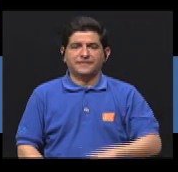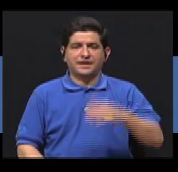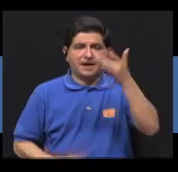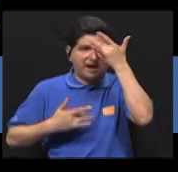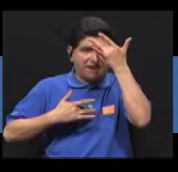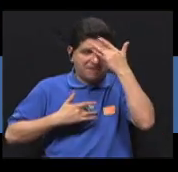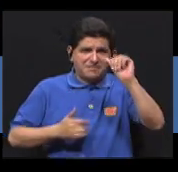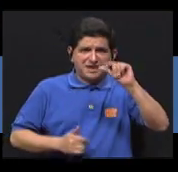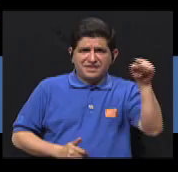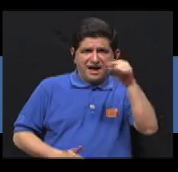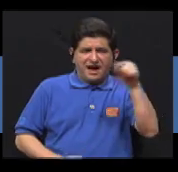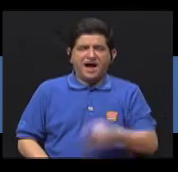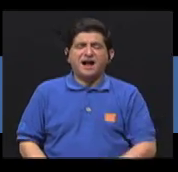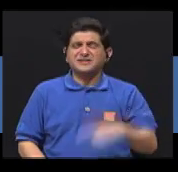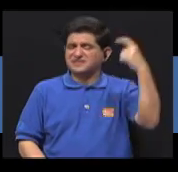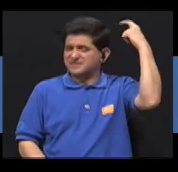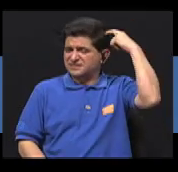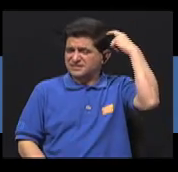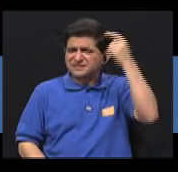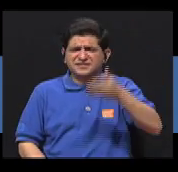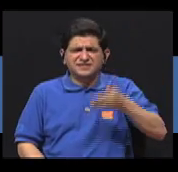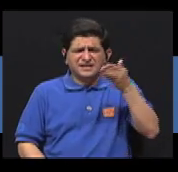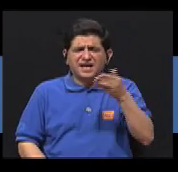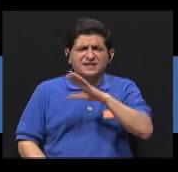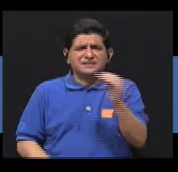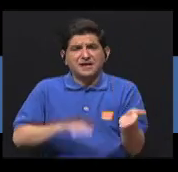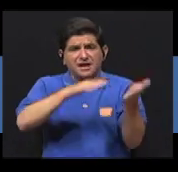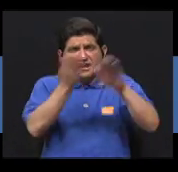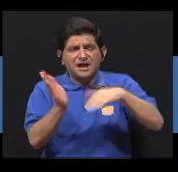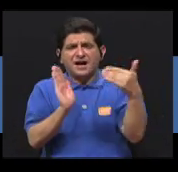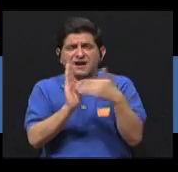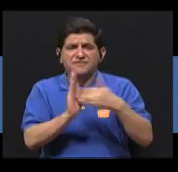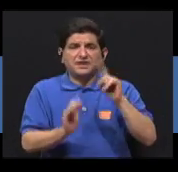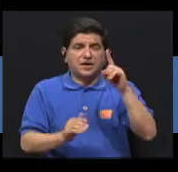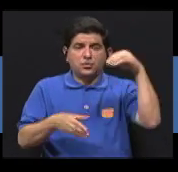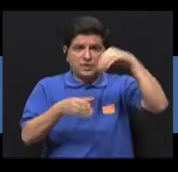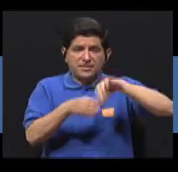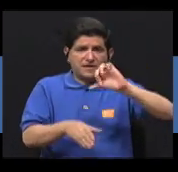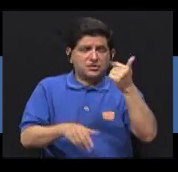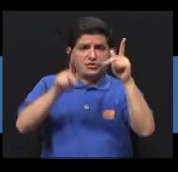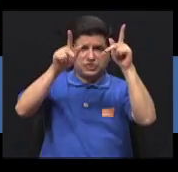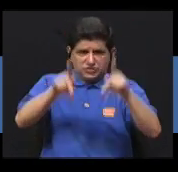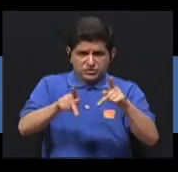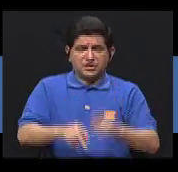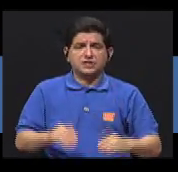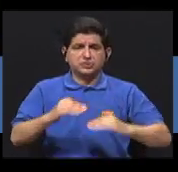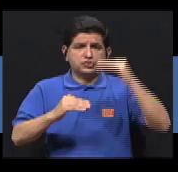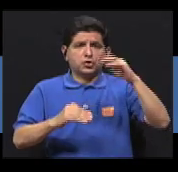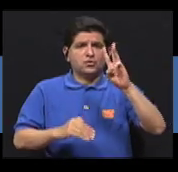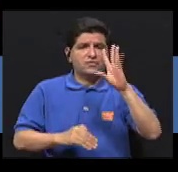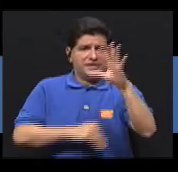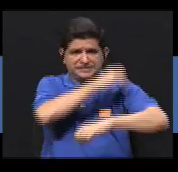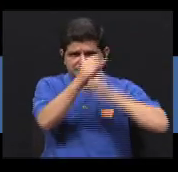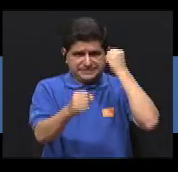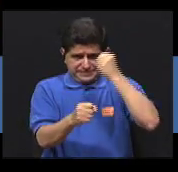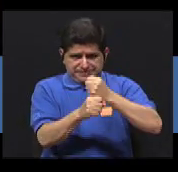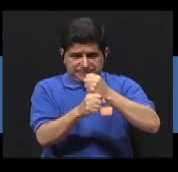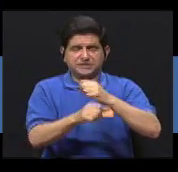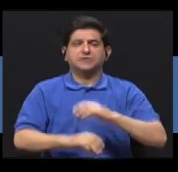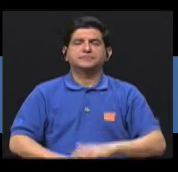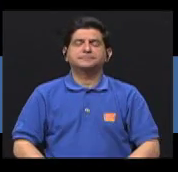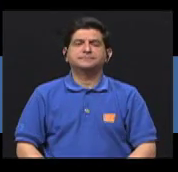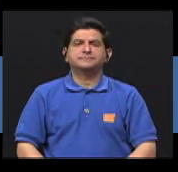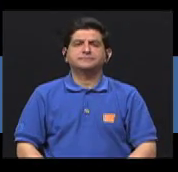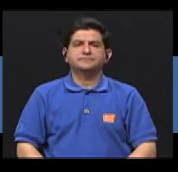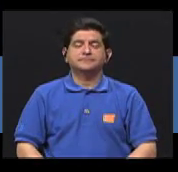El Alzheimer es una enfermedad del cerebro lenta y mortal que afecta a una de cada 10 personas mayores de 65